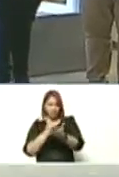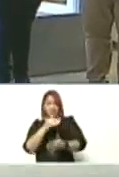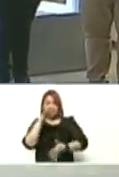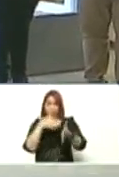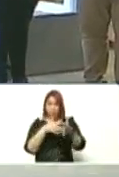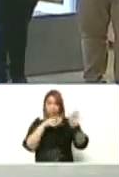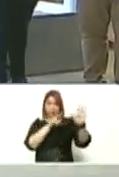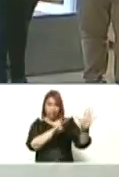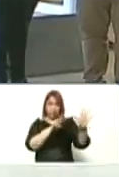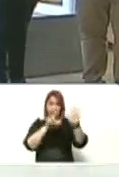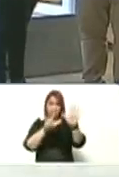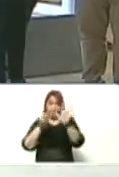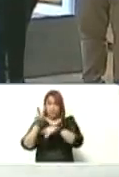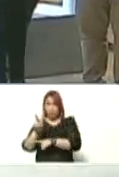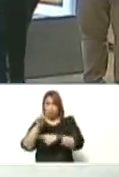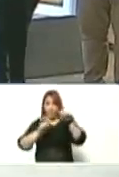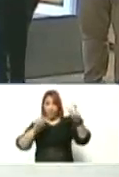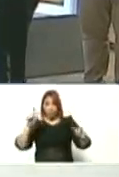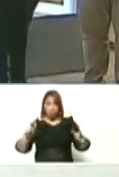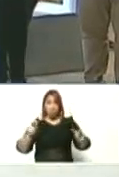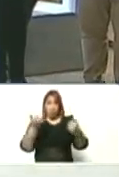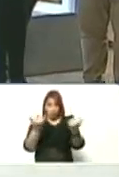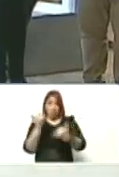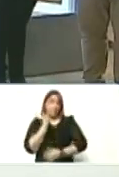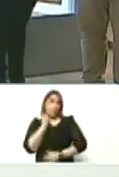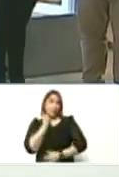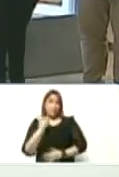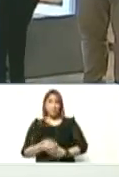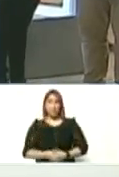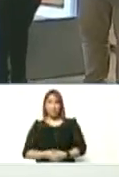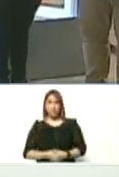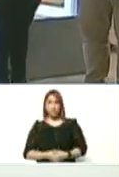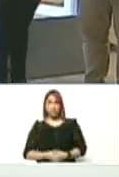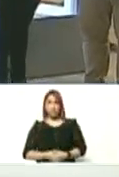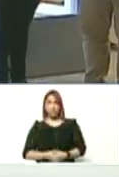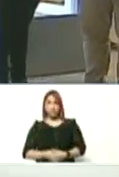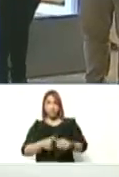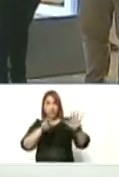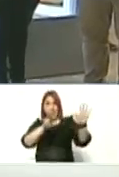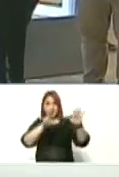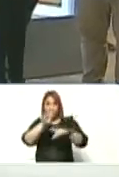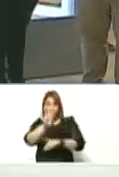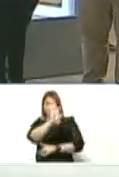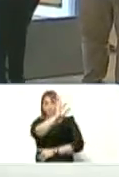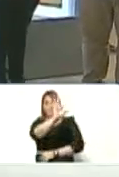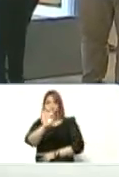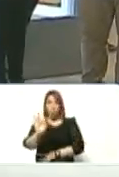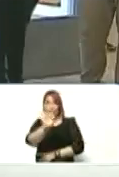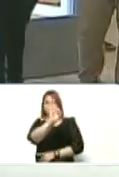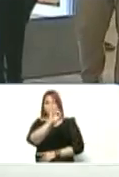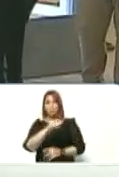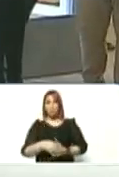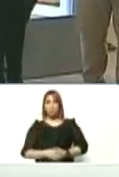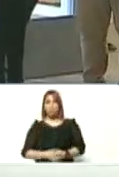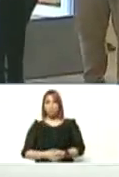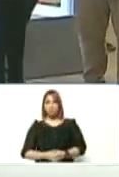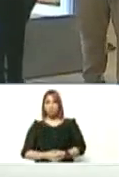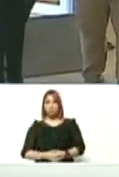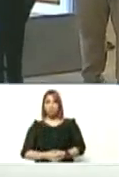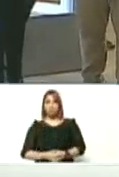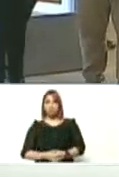mil setecientos sesenta y dos casos activos dije ¿verdad? el ochenta y cuatro por ciento están